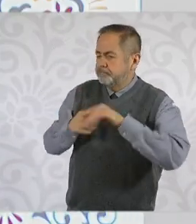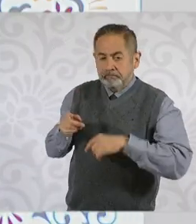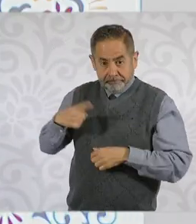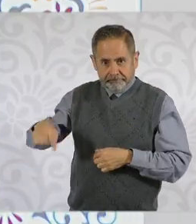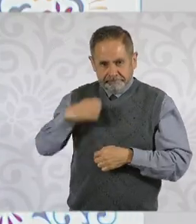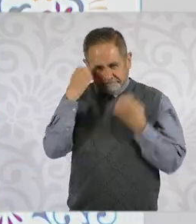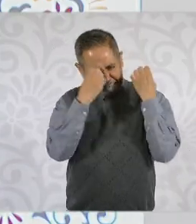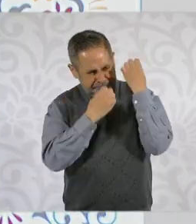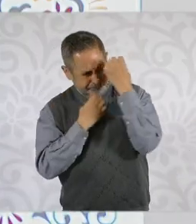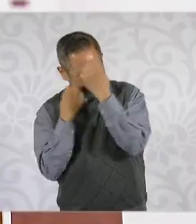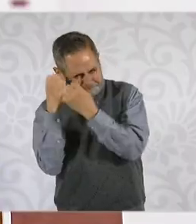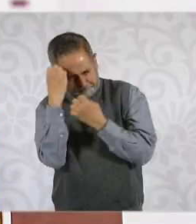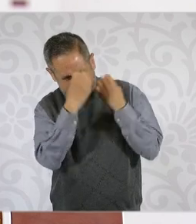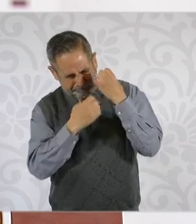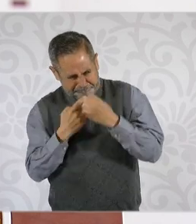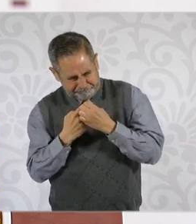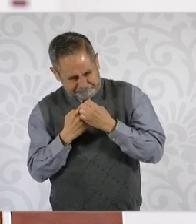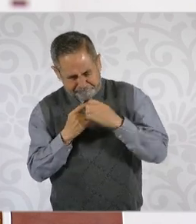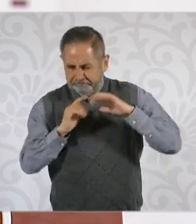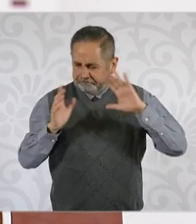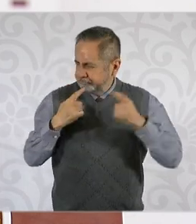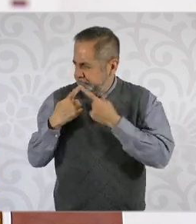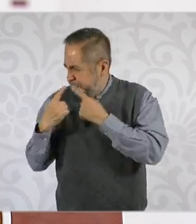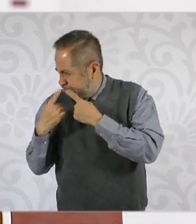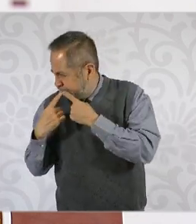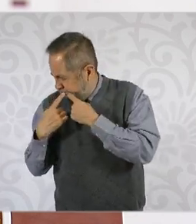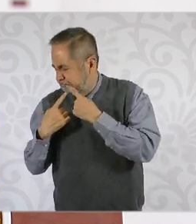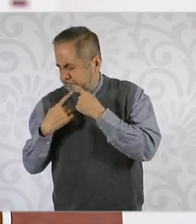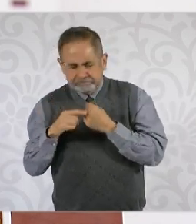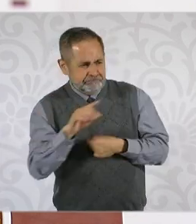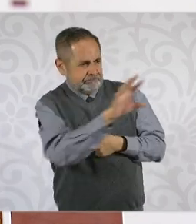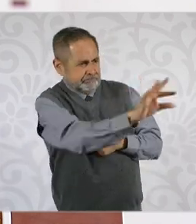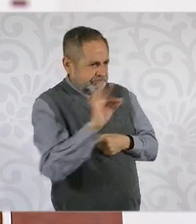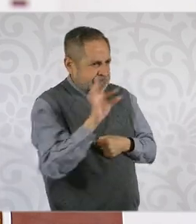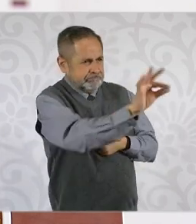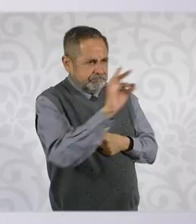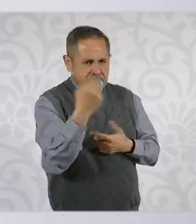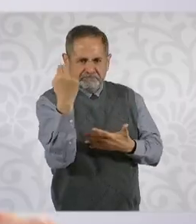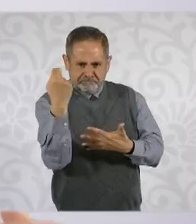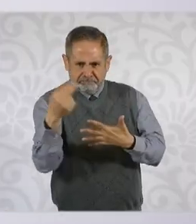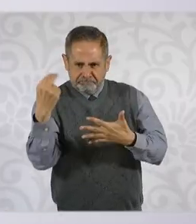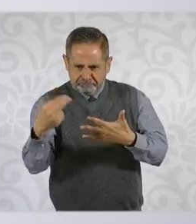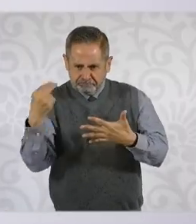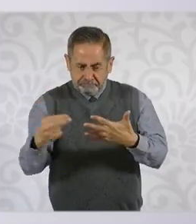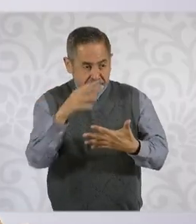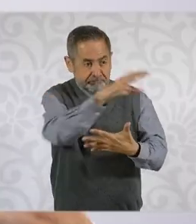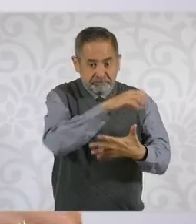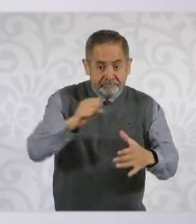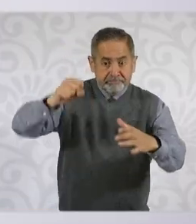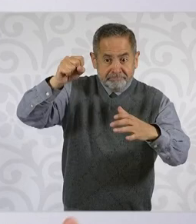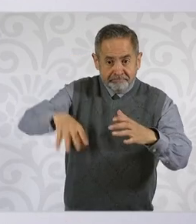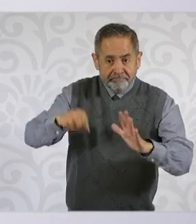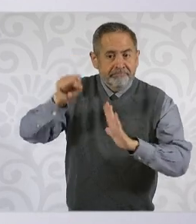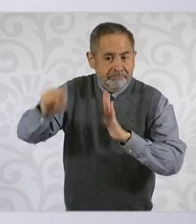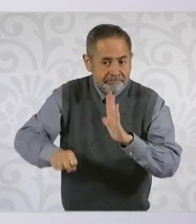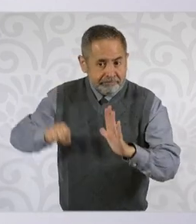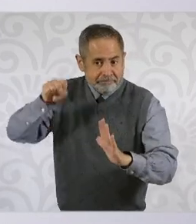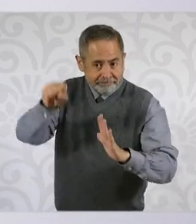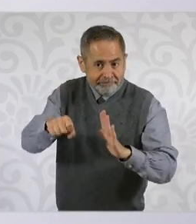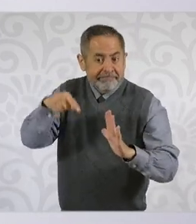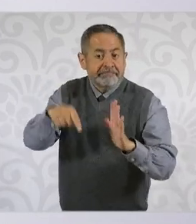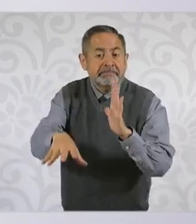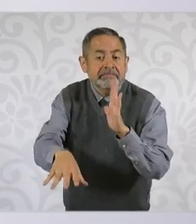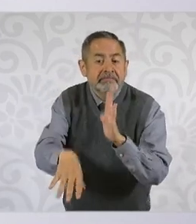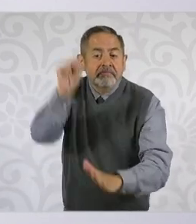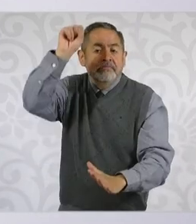eso hay una selección y después van a una tómbola para ver de esos cuáles van a pasar